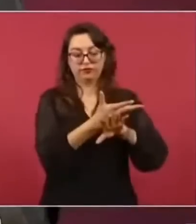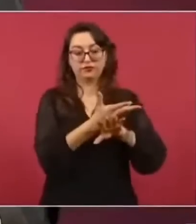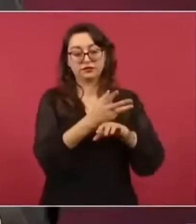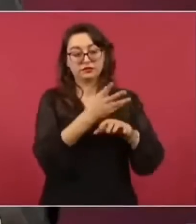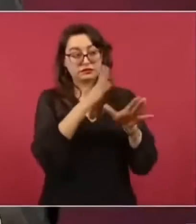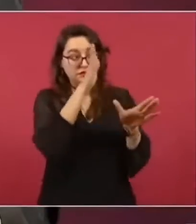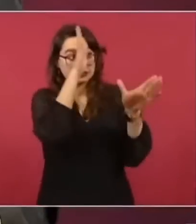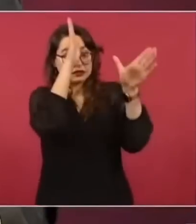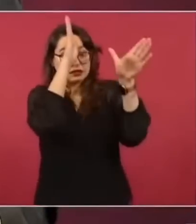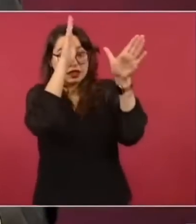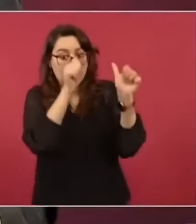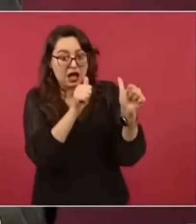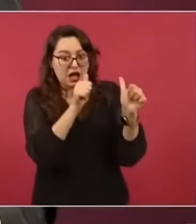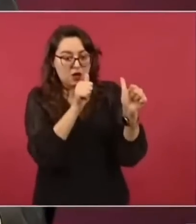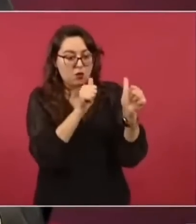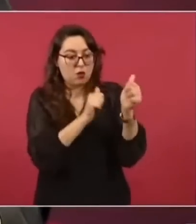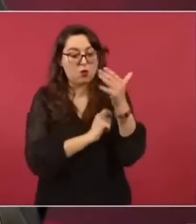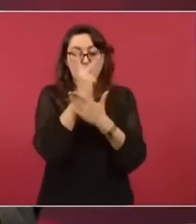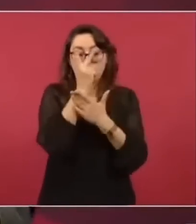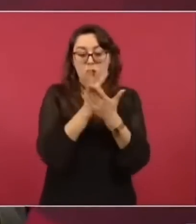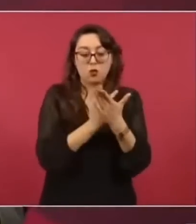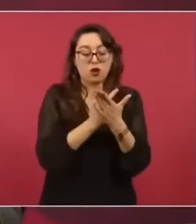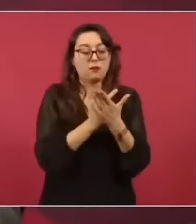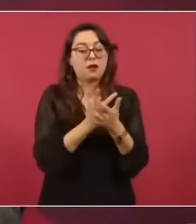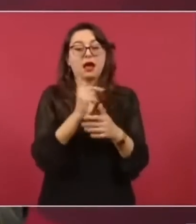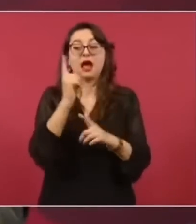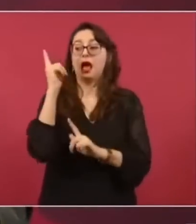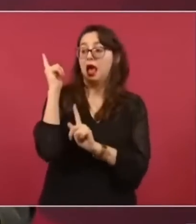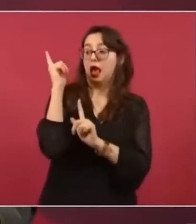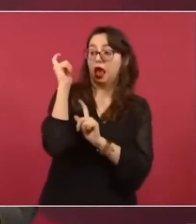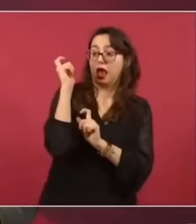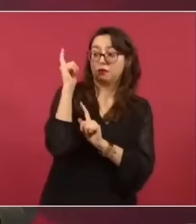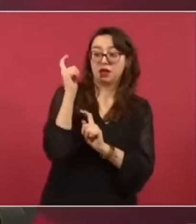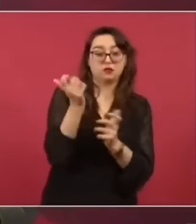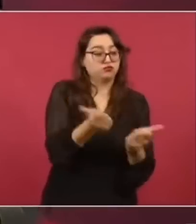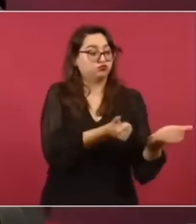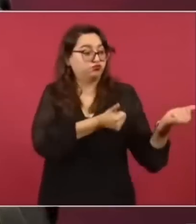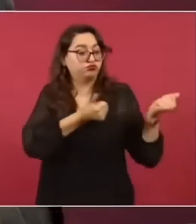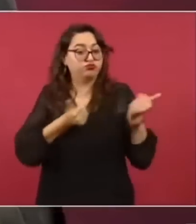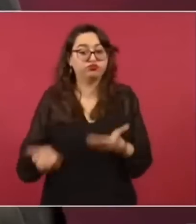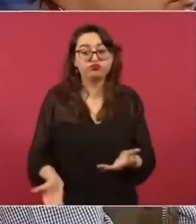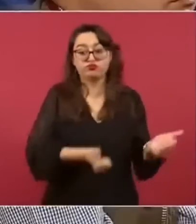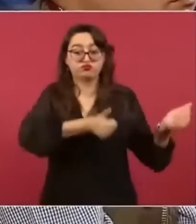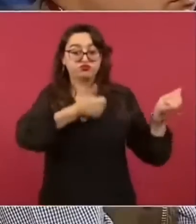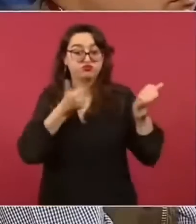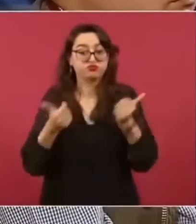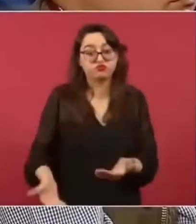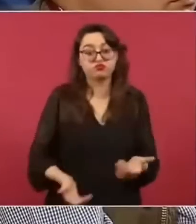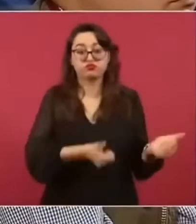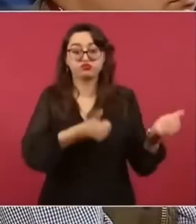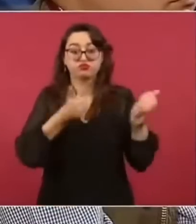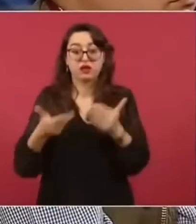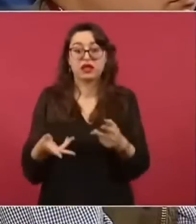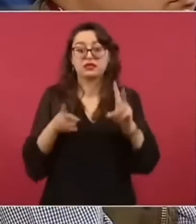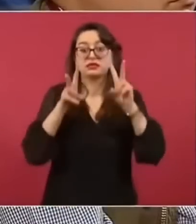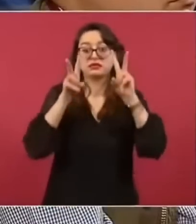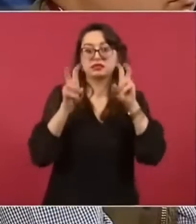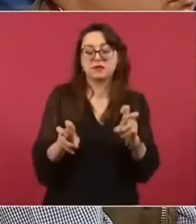Se llamó el operativo Rápido y Furioso y